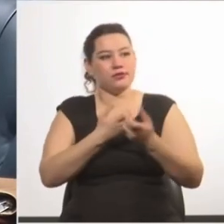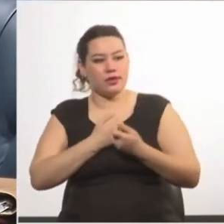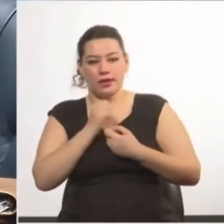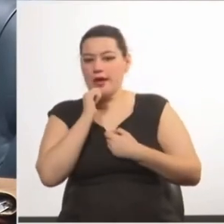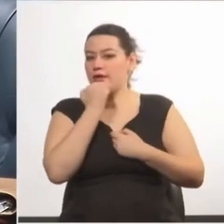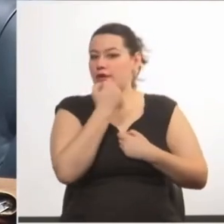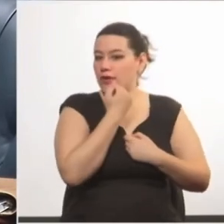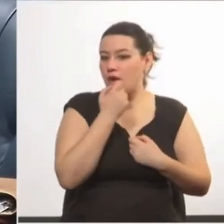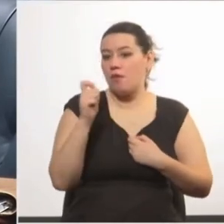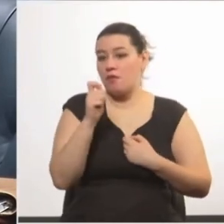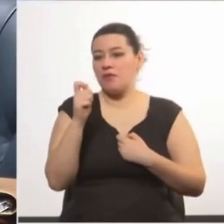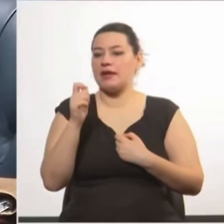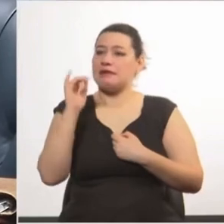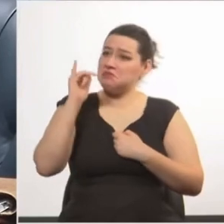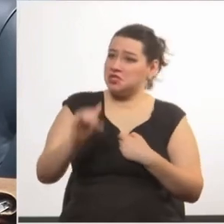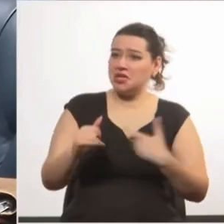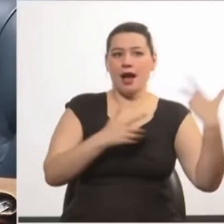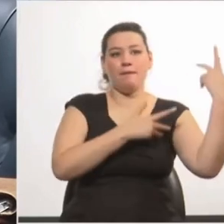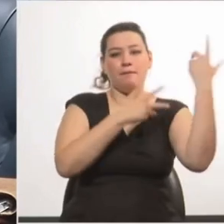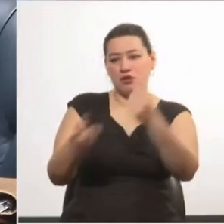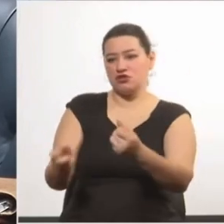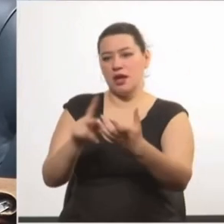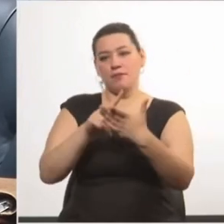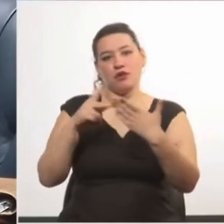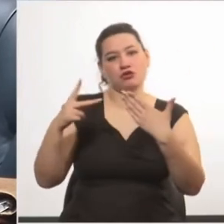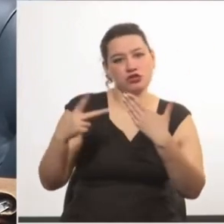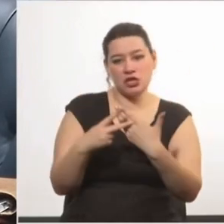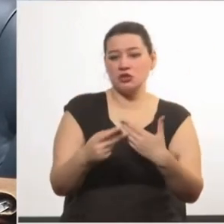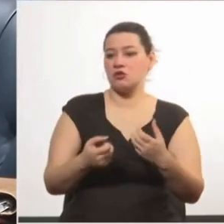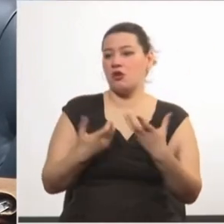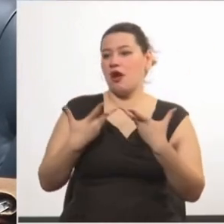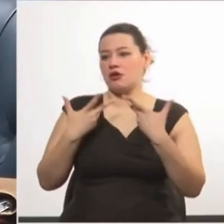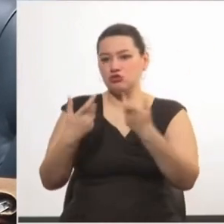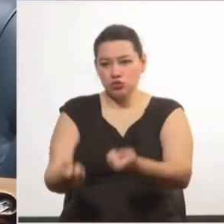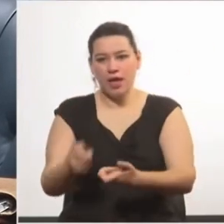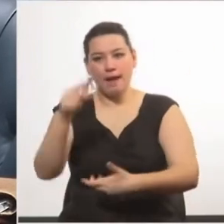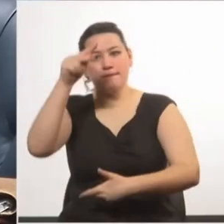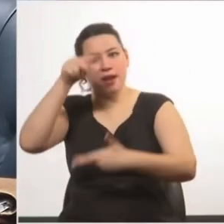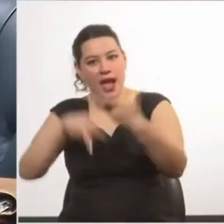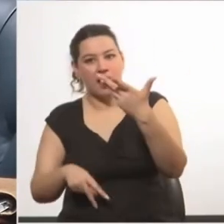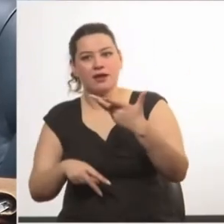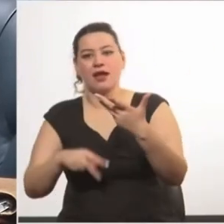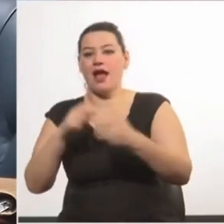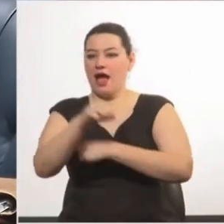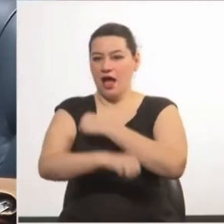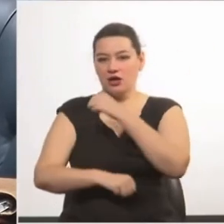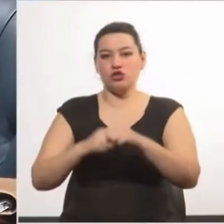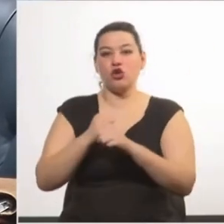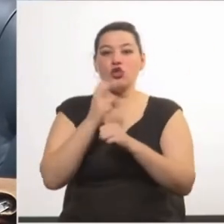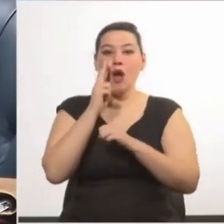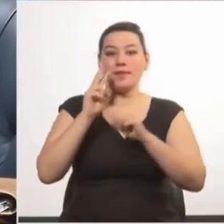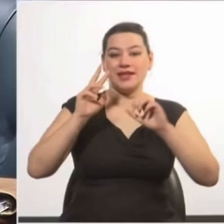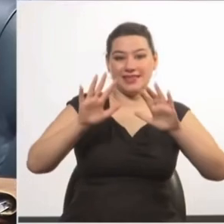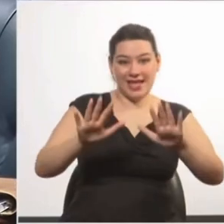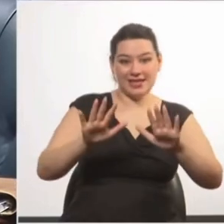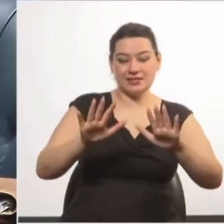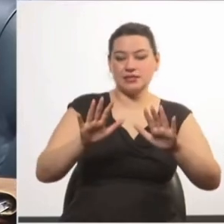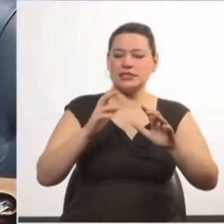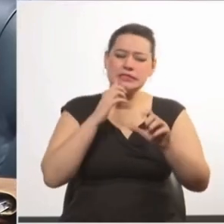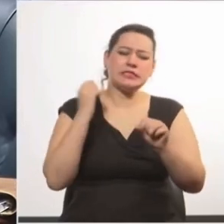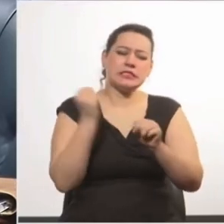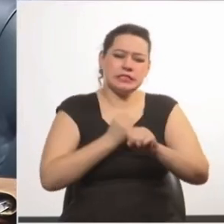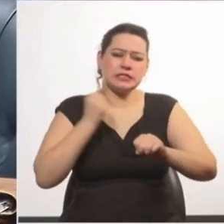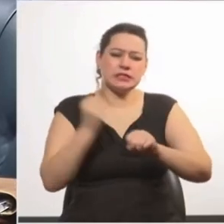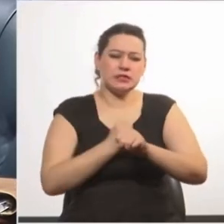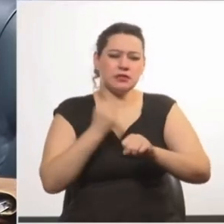creyeron en un proyecto colectivo, que se trazaron un plan estratégico en el año 2010, y que trabajaron